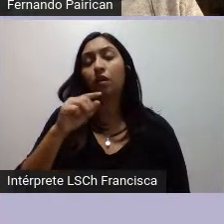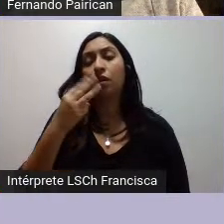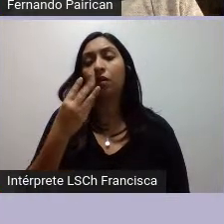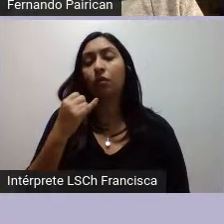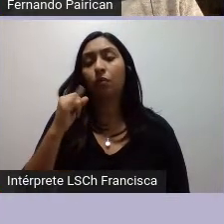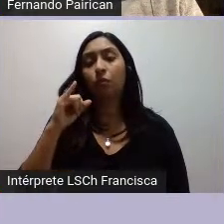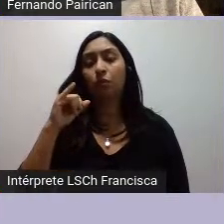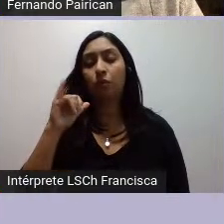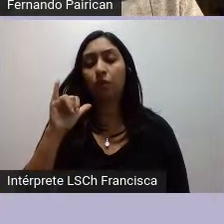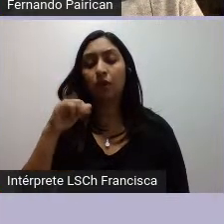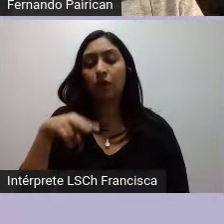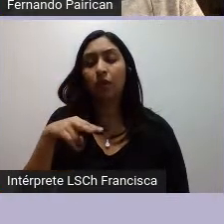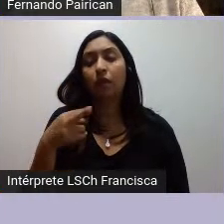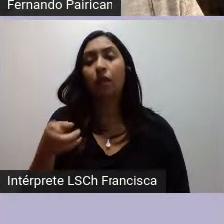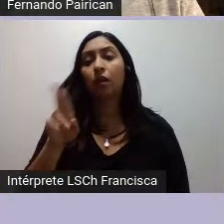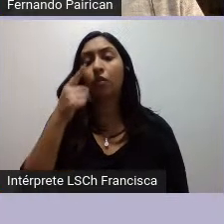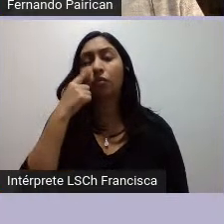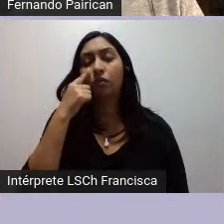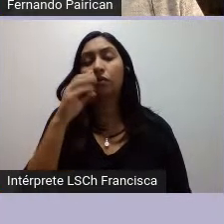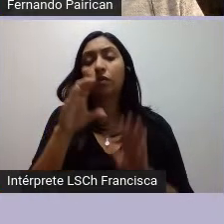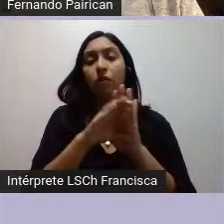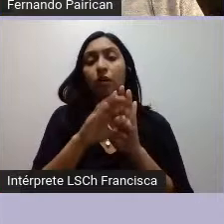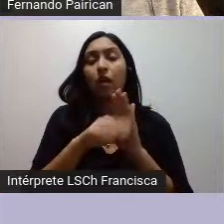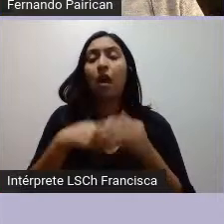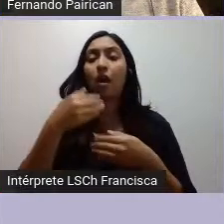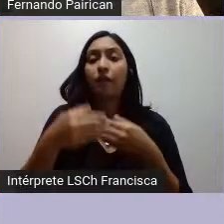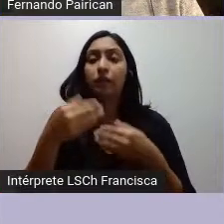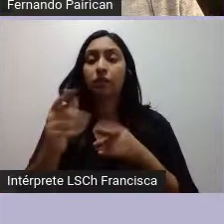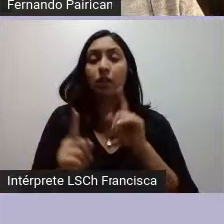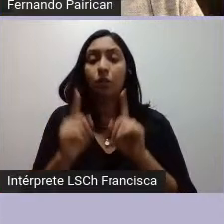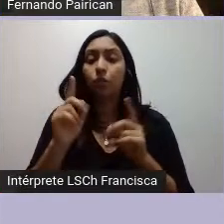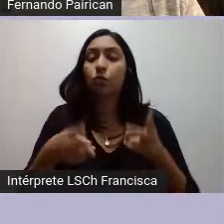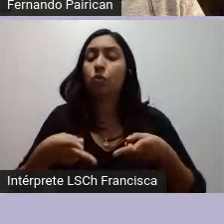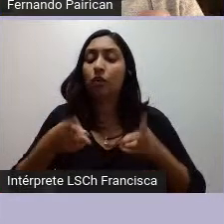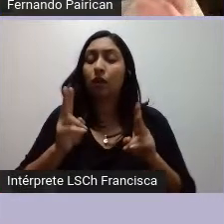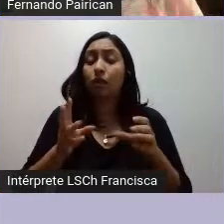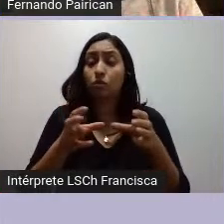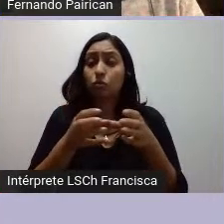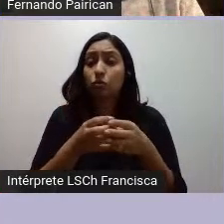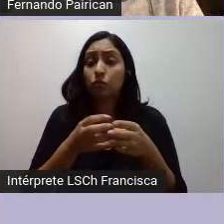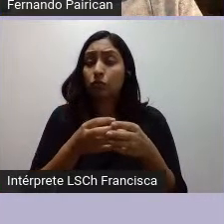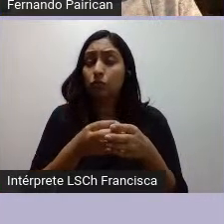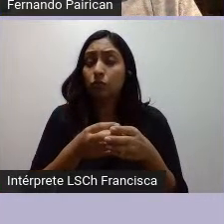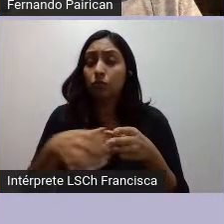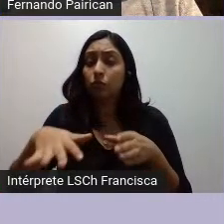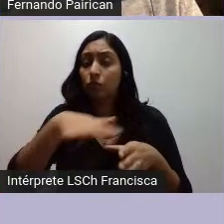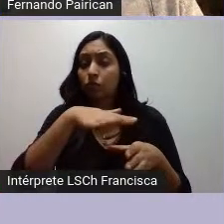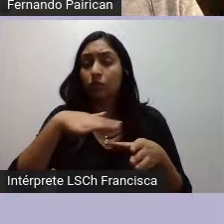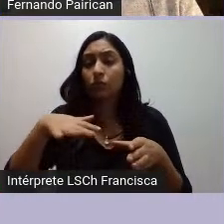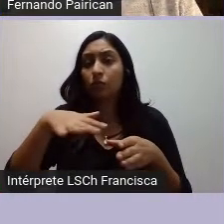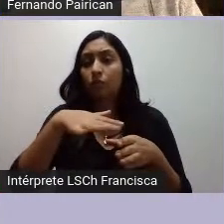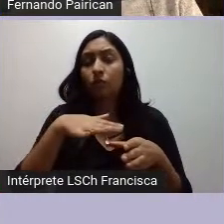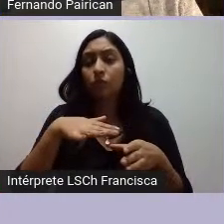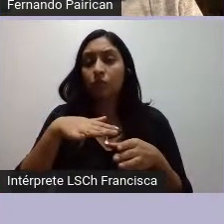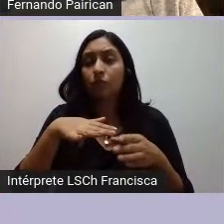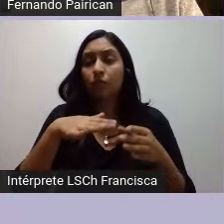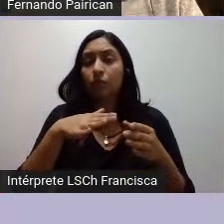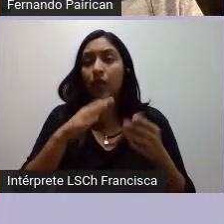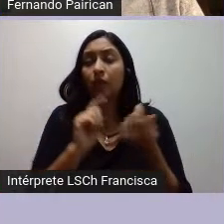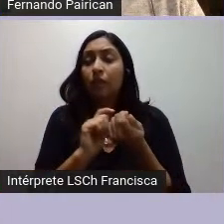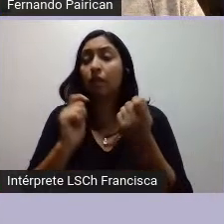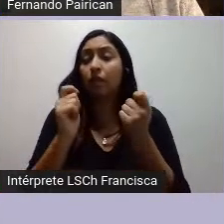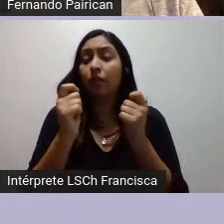avanzar en algunos derechos colectivos que por las cerraduras de la transición democrática no se